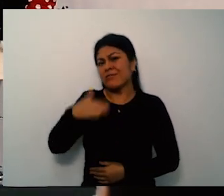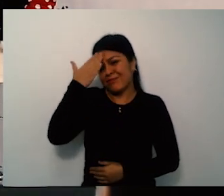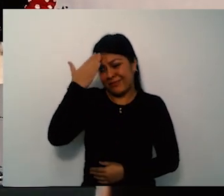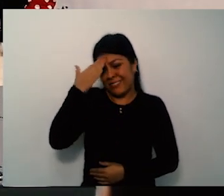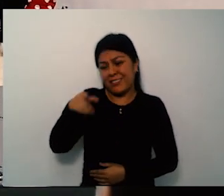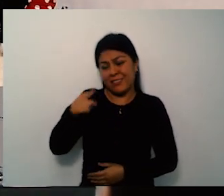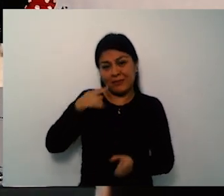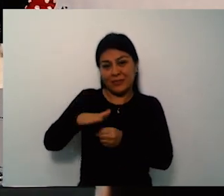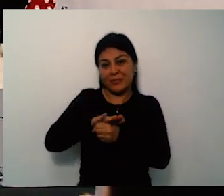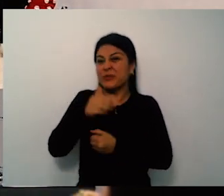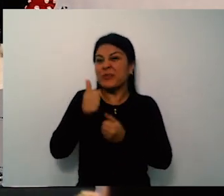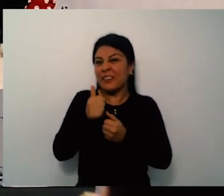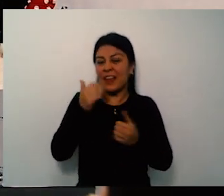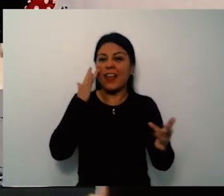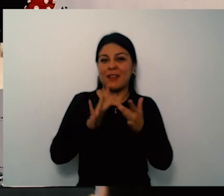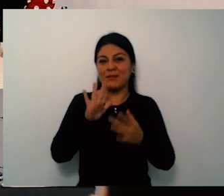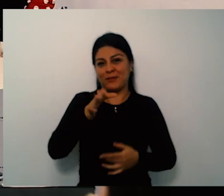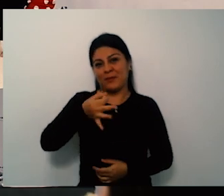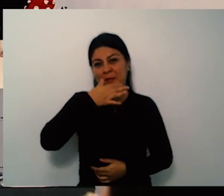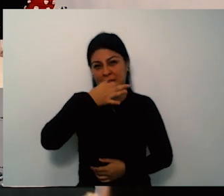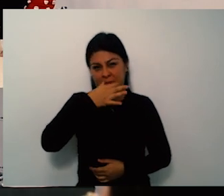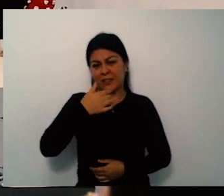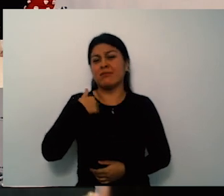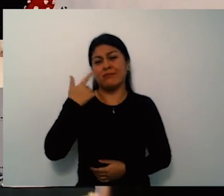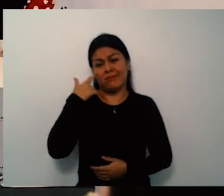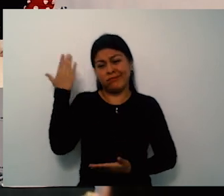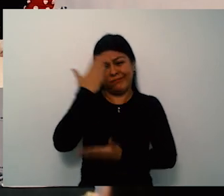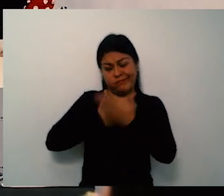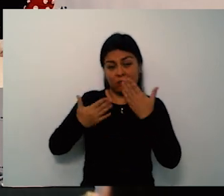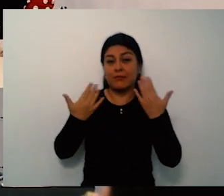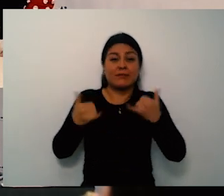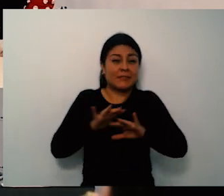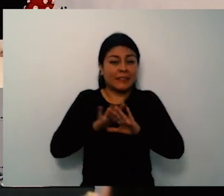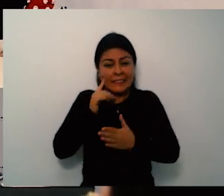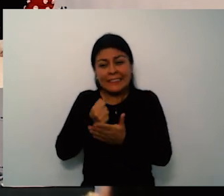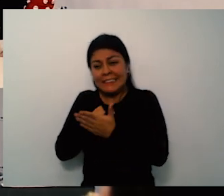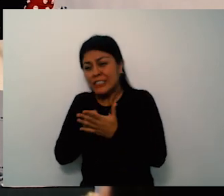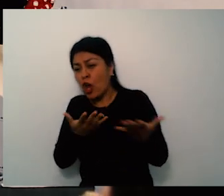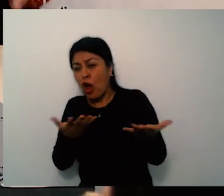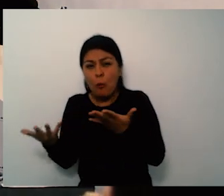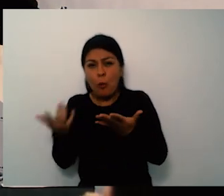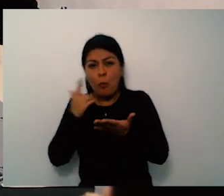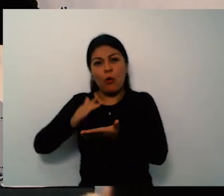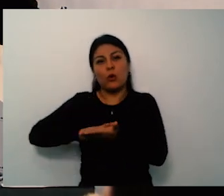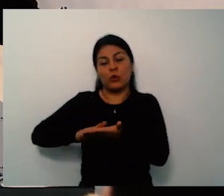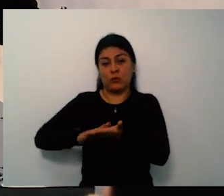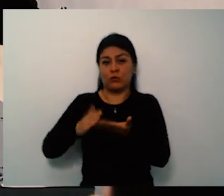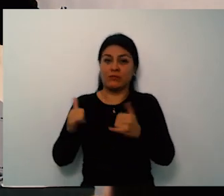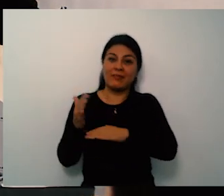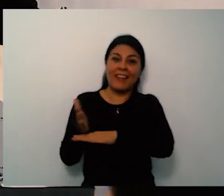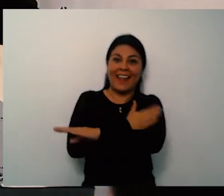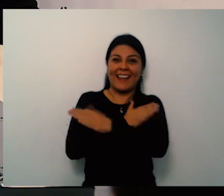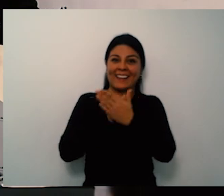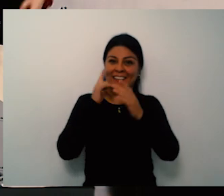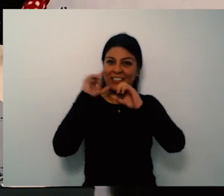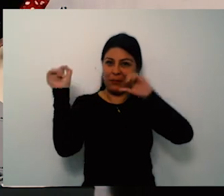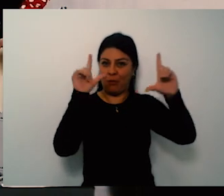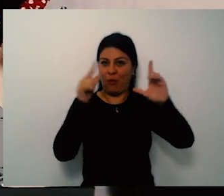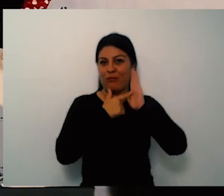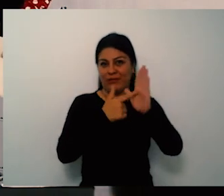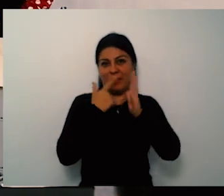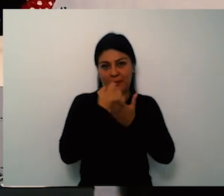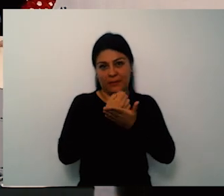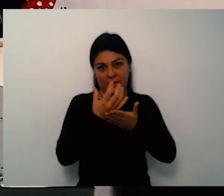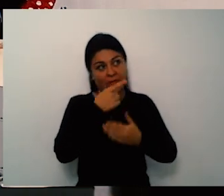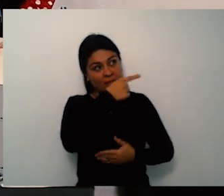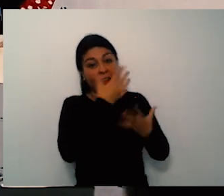José del Guaviare de de Puerto López de Acacias donde me dicen tengo un paciente en estas